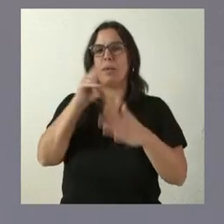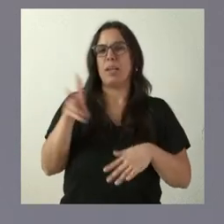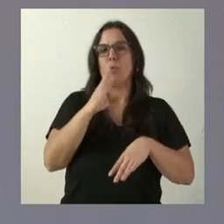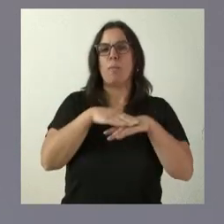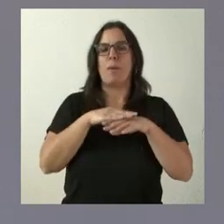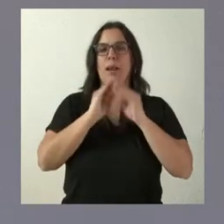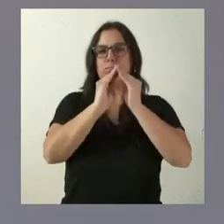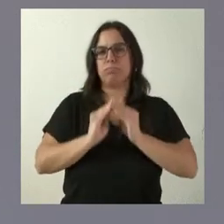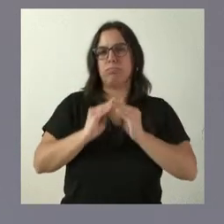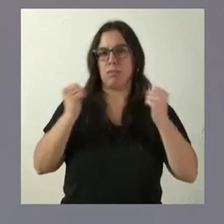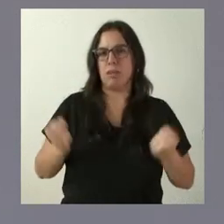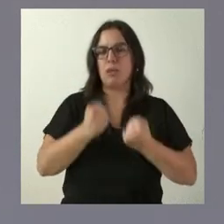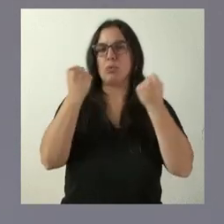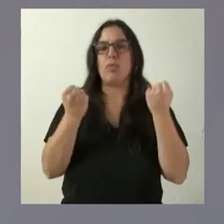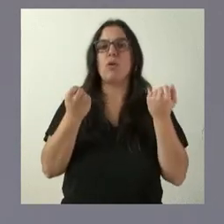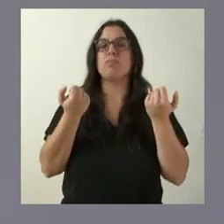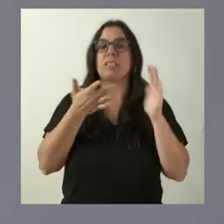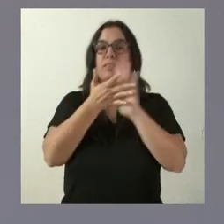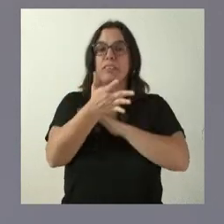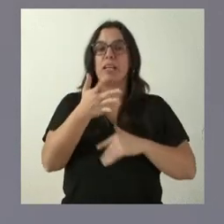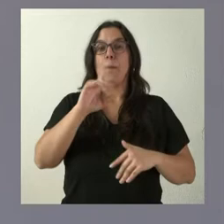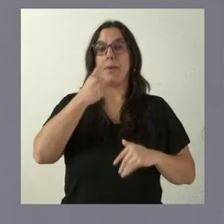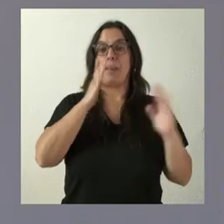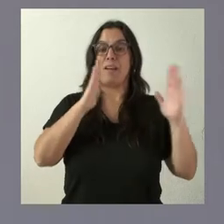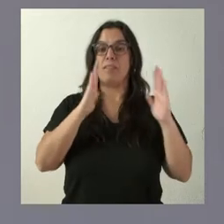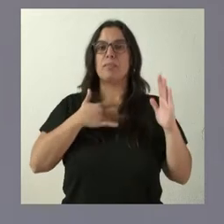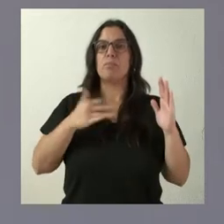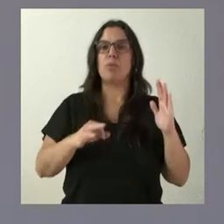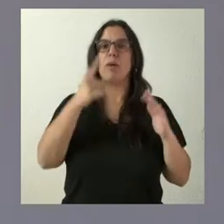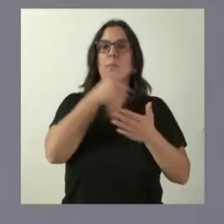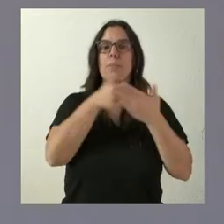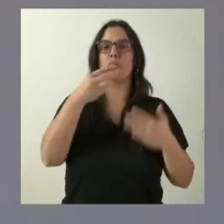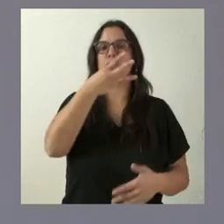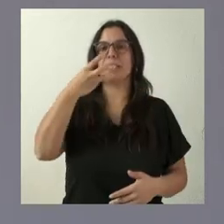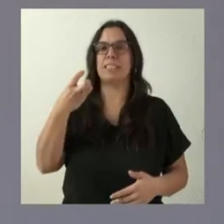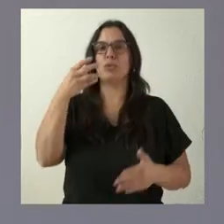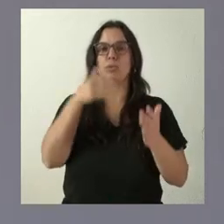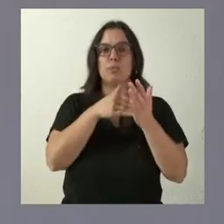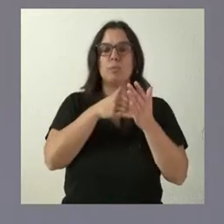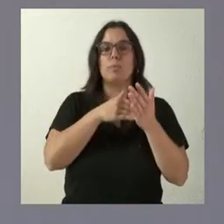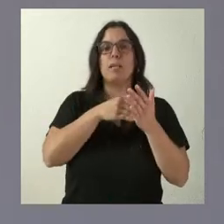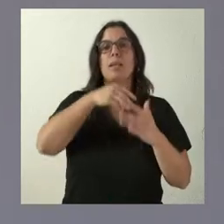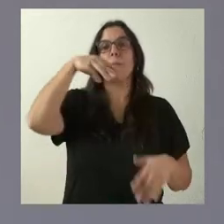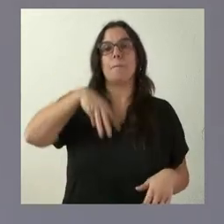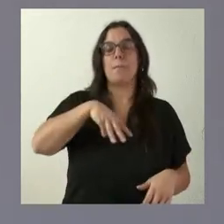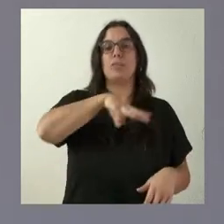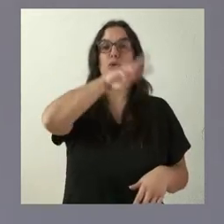actuación, que va a permitir disponer en esta primera fase de 1.300.000 metros cuadrados en el Parque Tecnológico de